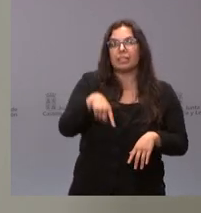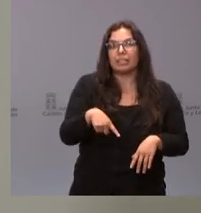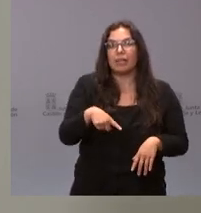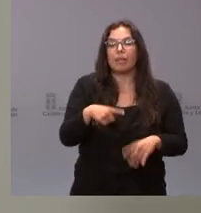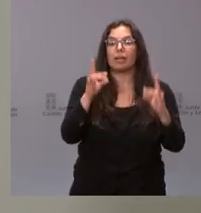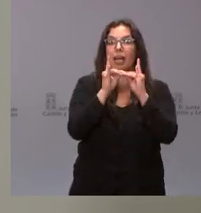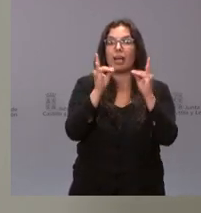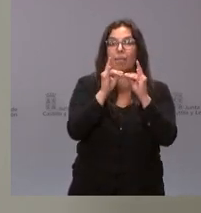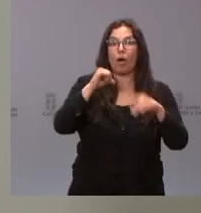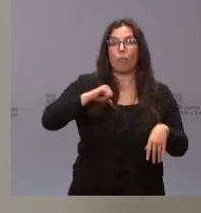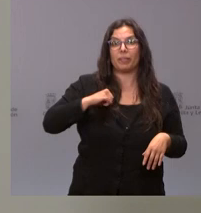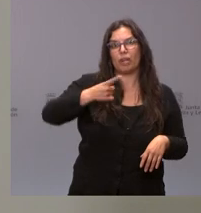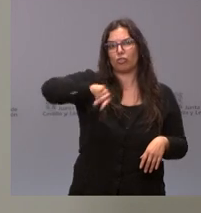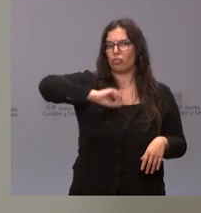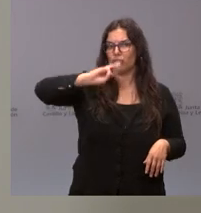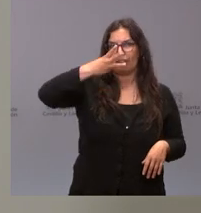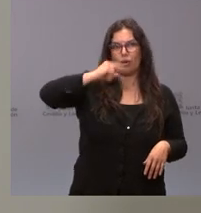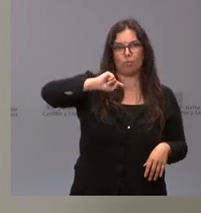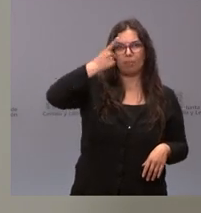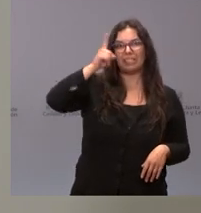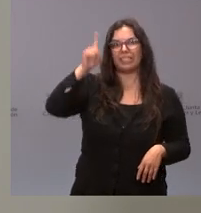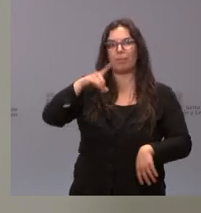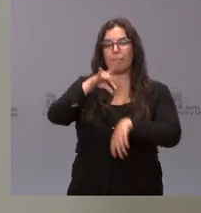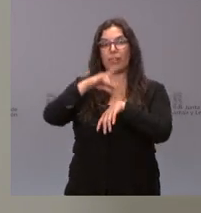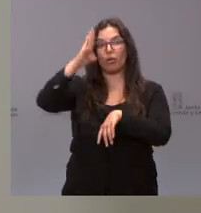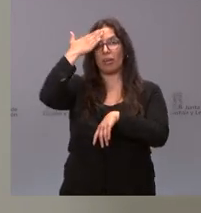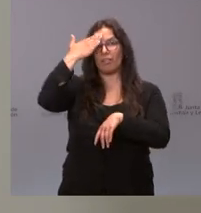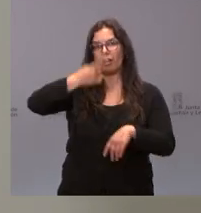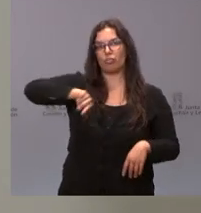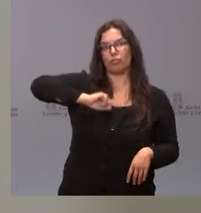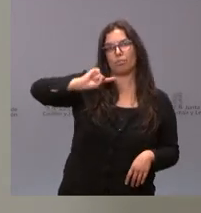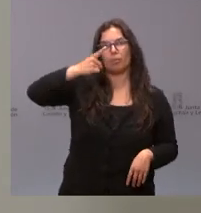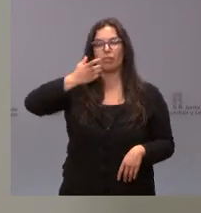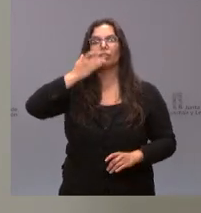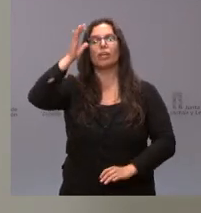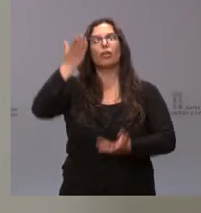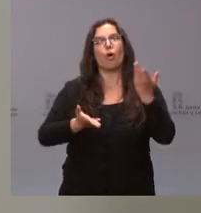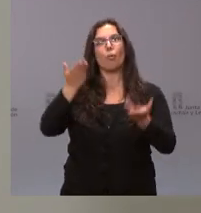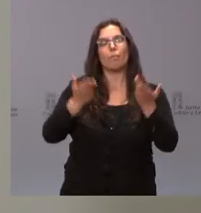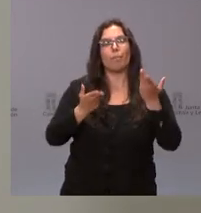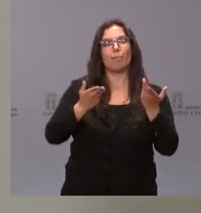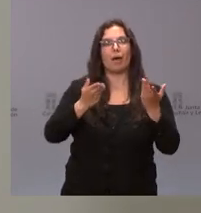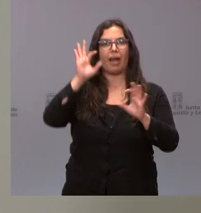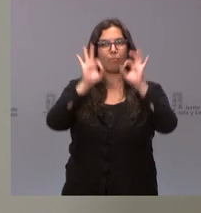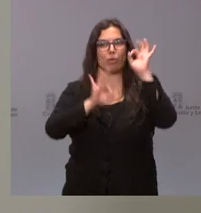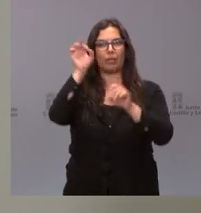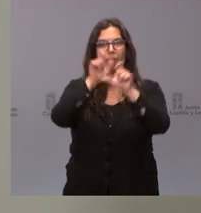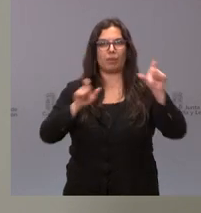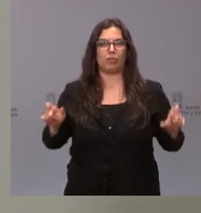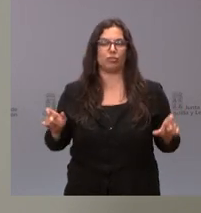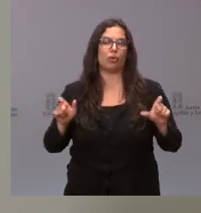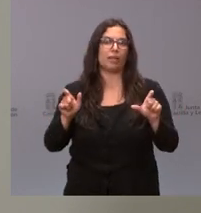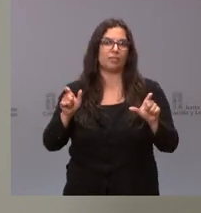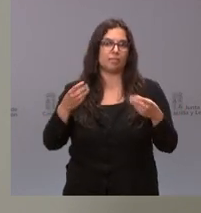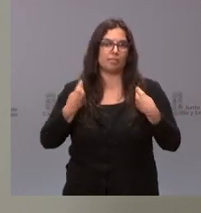camas hospitalarias y la primera en número de médicos de atención primaria en relación con la población total de la comunidad autónoma, es decir, el número de médicos de atención